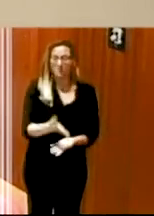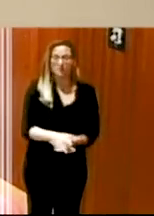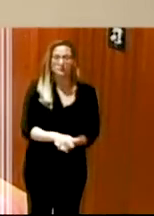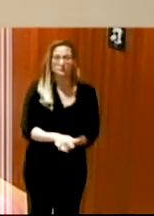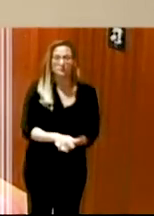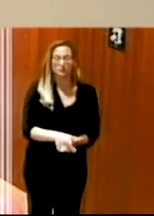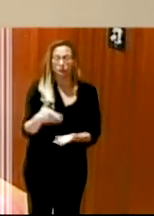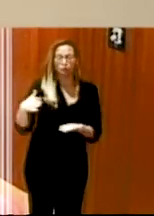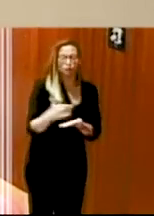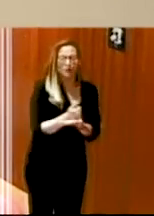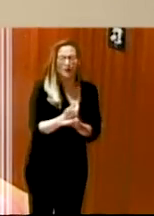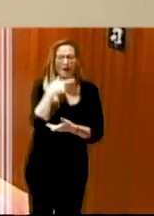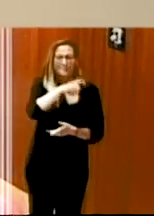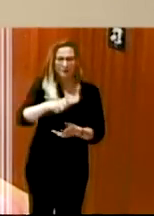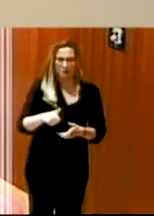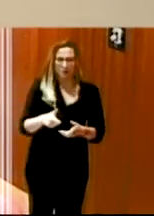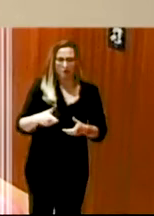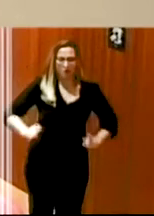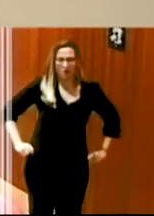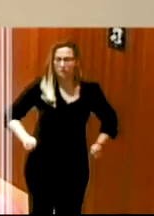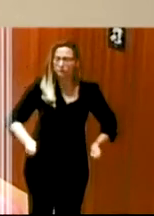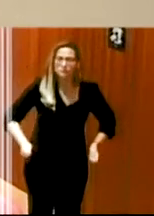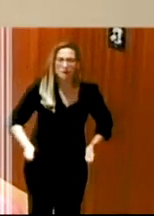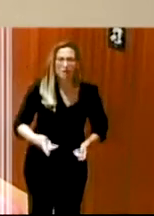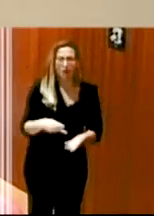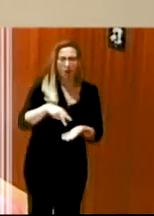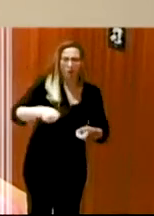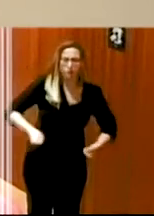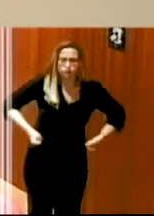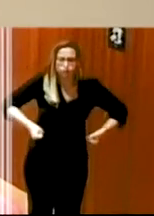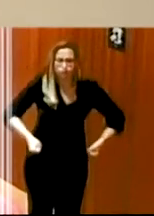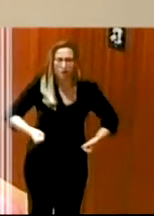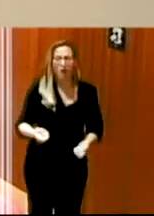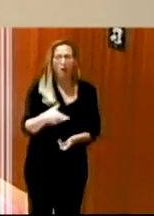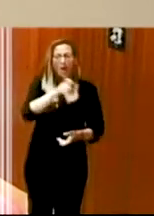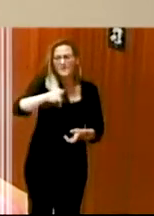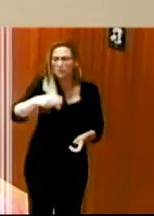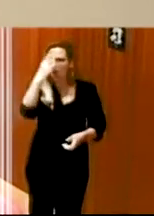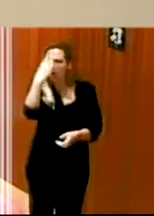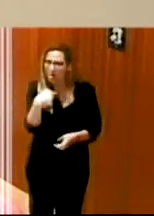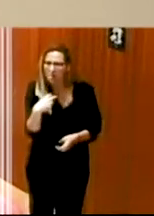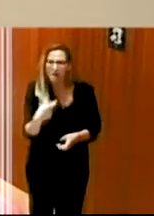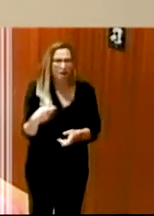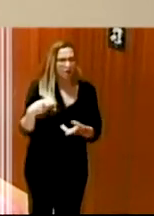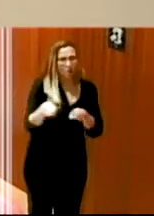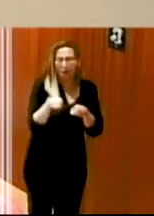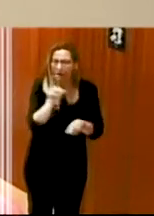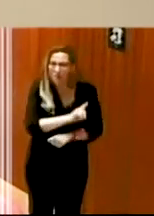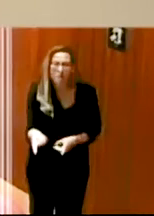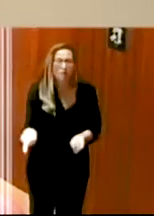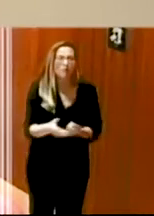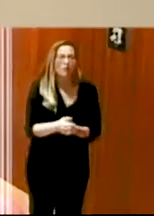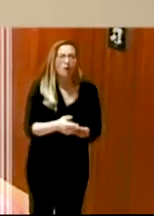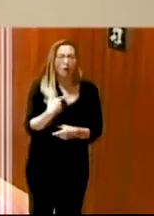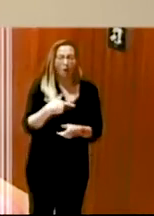con movilidad reducida no son iguales, todas las personas ciegas no son iguales, todas las personas con baja visión no son iguales,